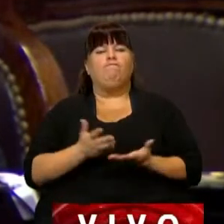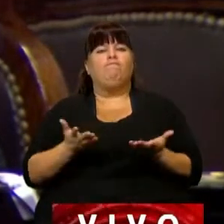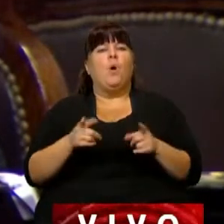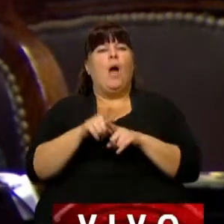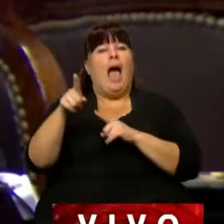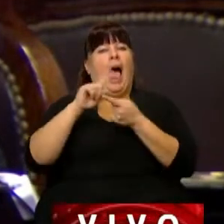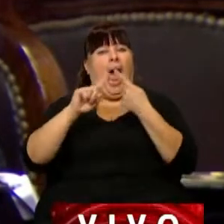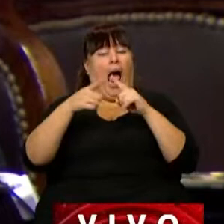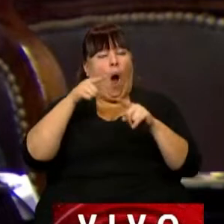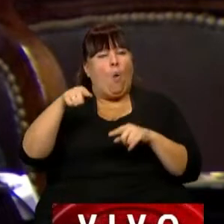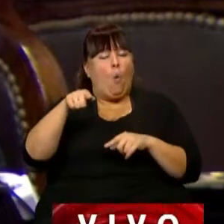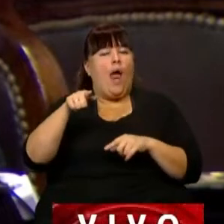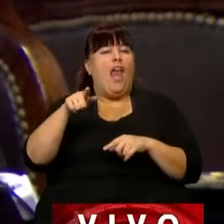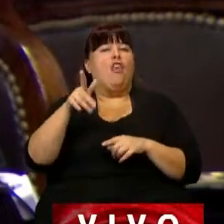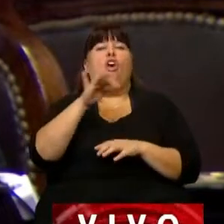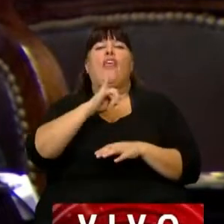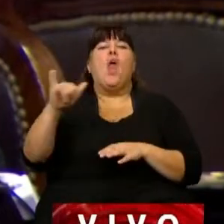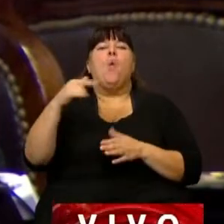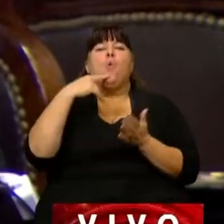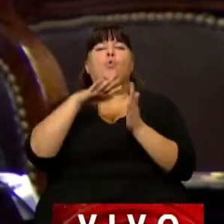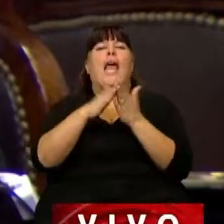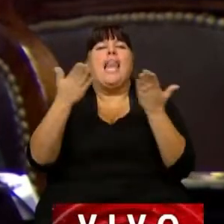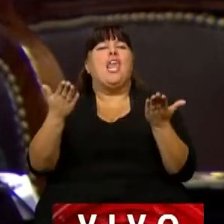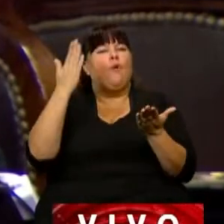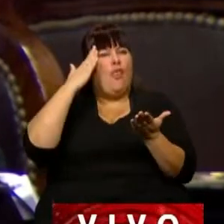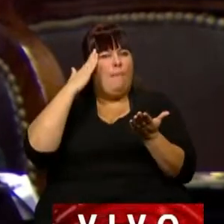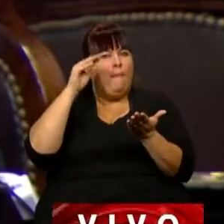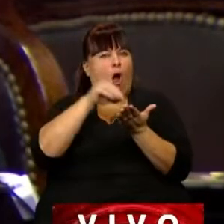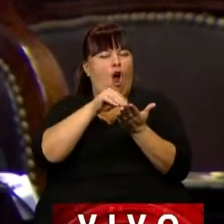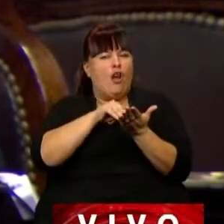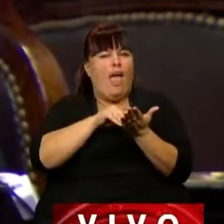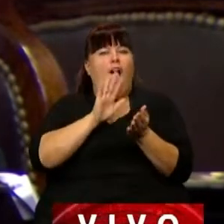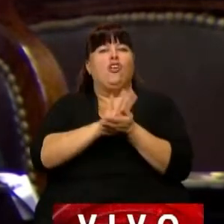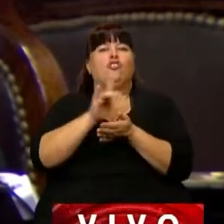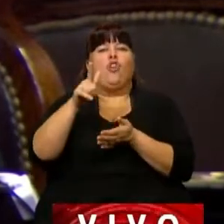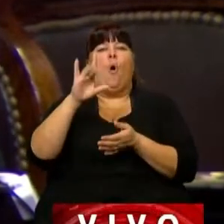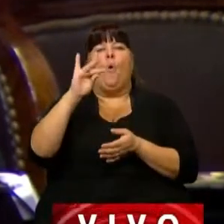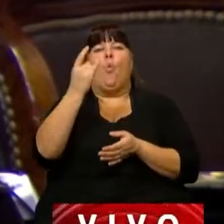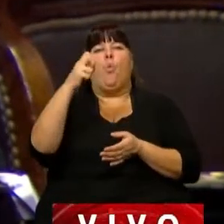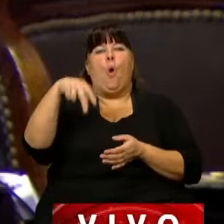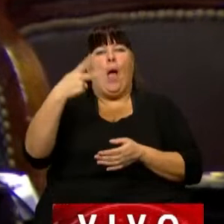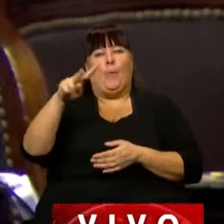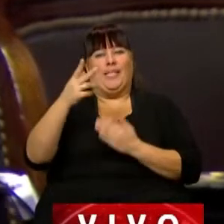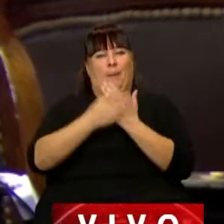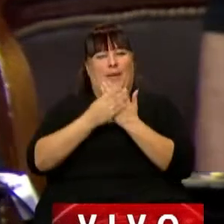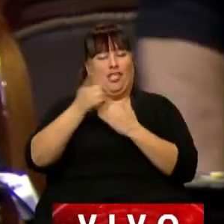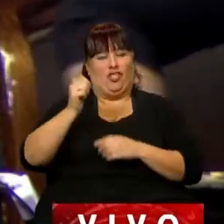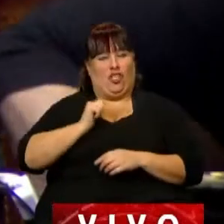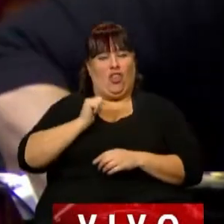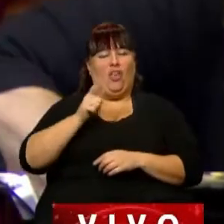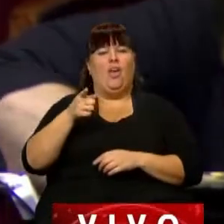Ese acuerdo que la denuncia dice en un libro de memorias del señor Duncan, del vicecanciller Duncan,